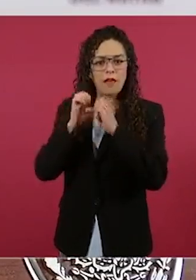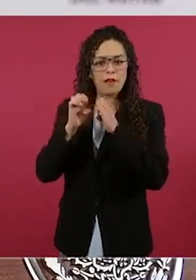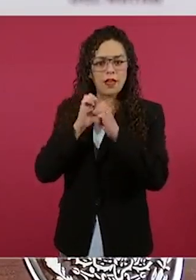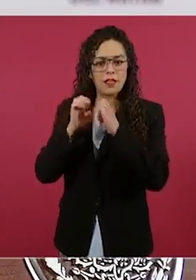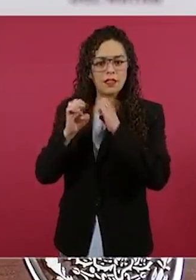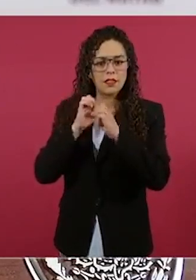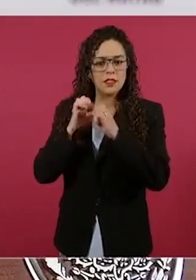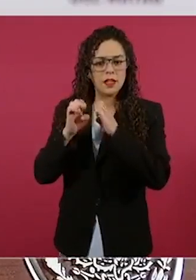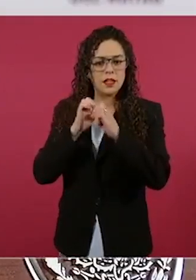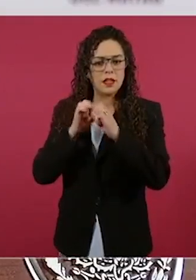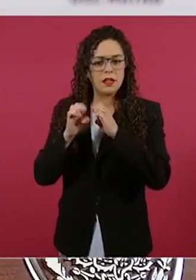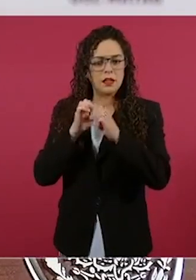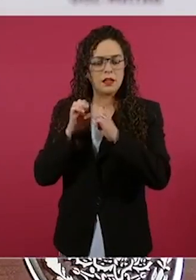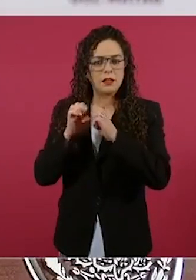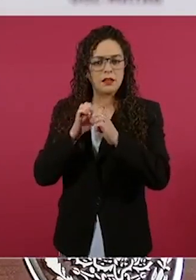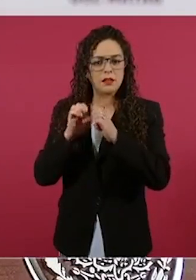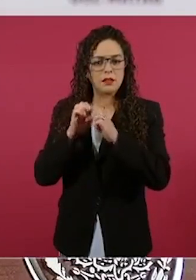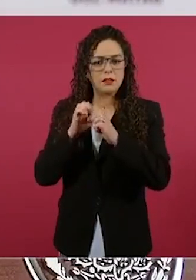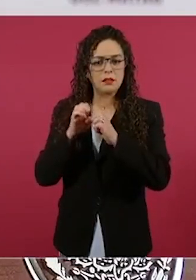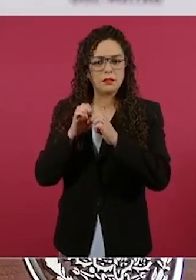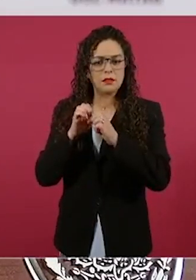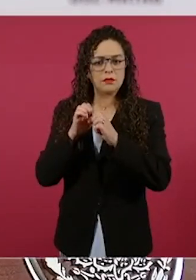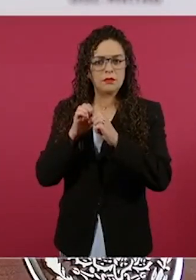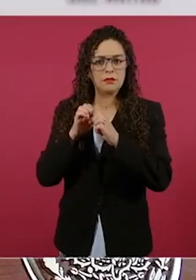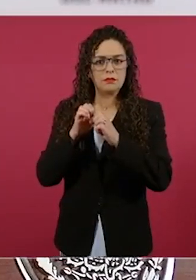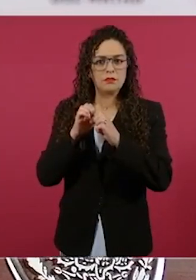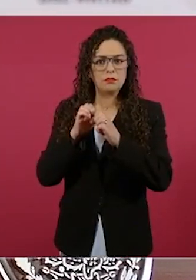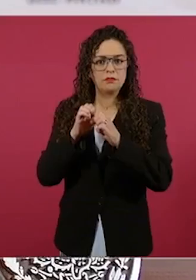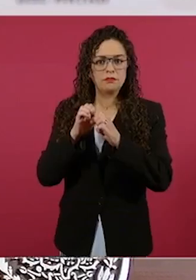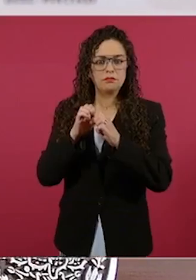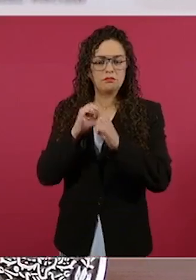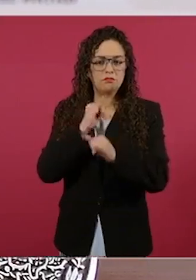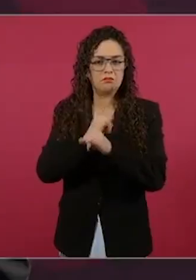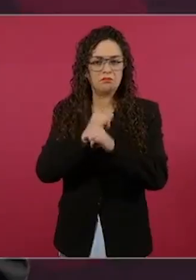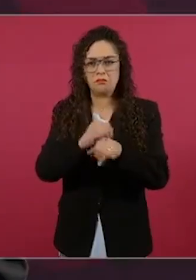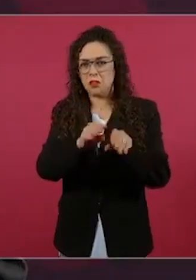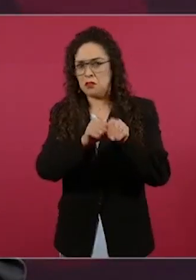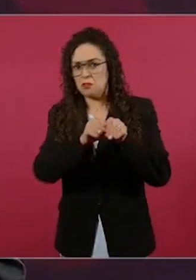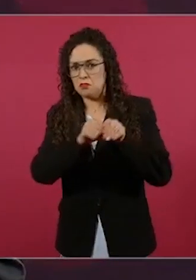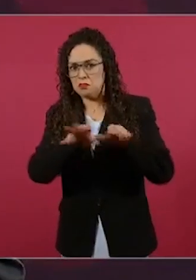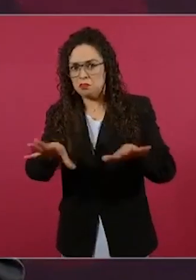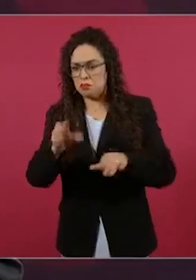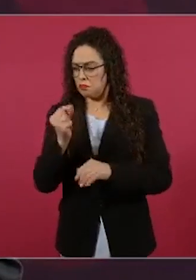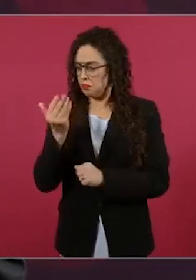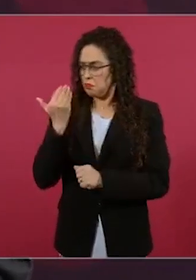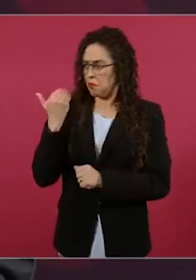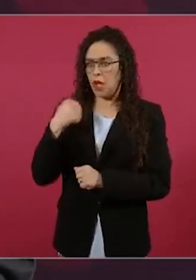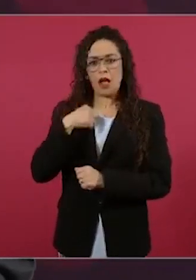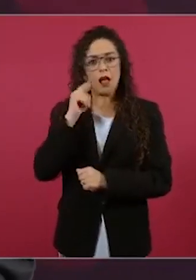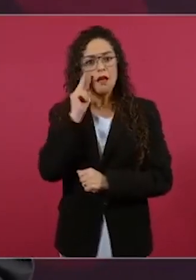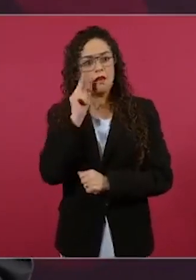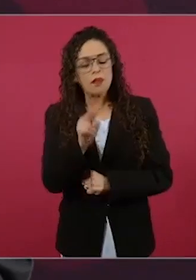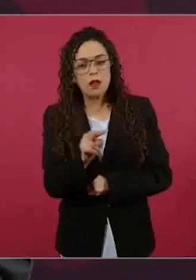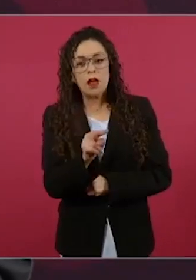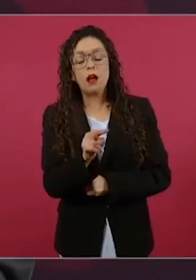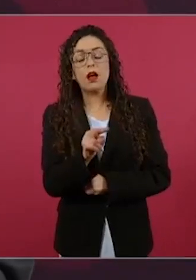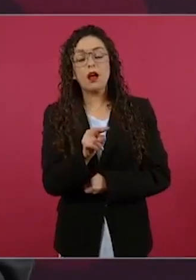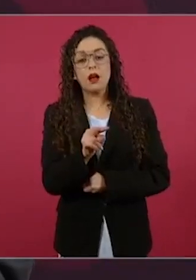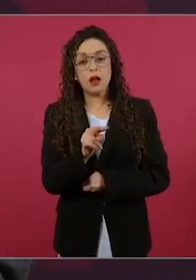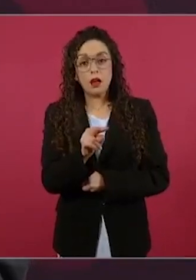ahora salió en la red, cuando estaba dejando